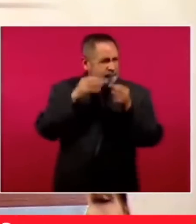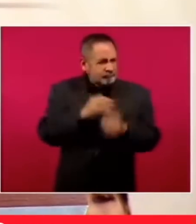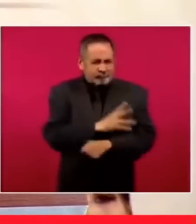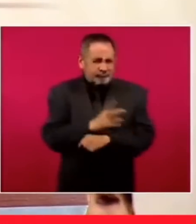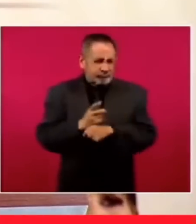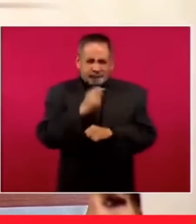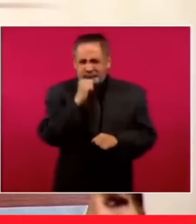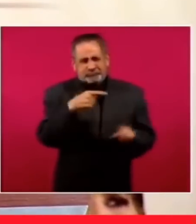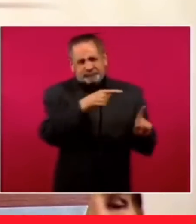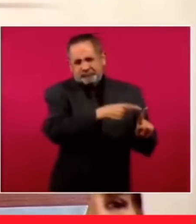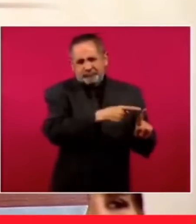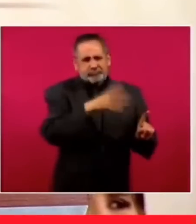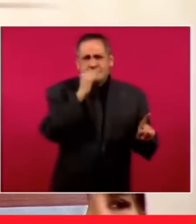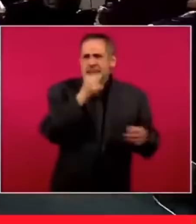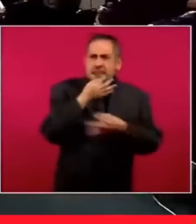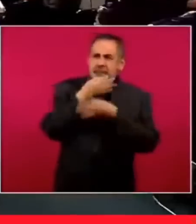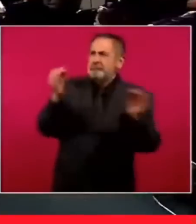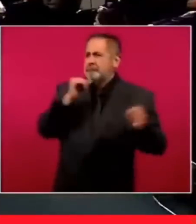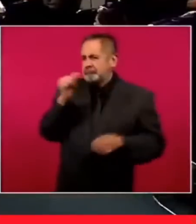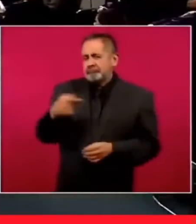no tiene autoridad política.